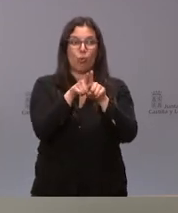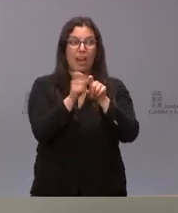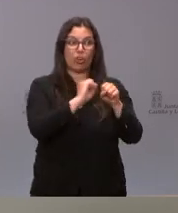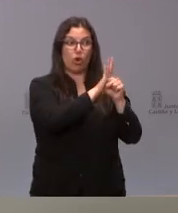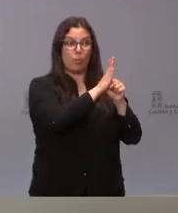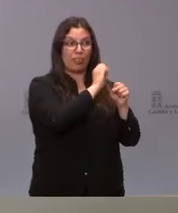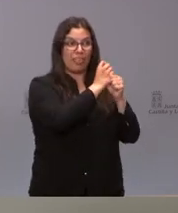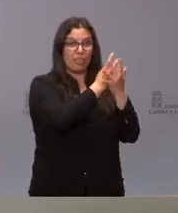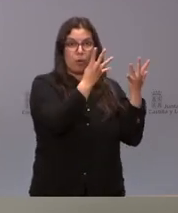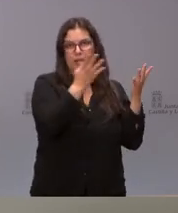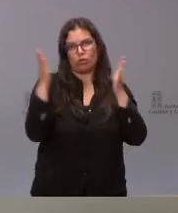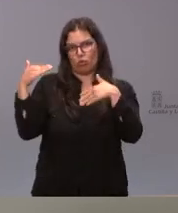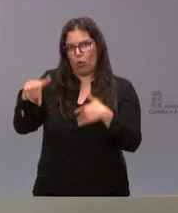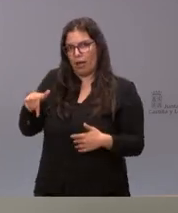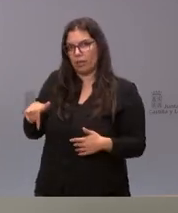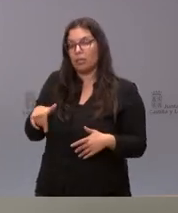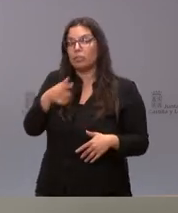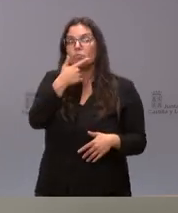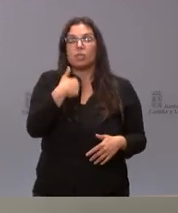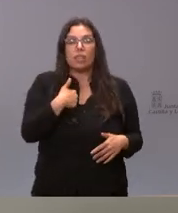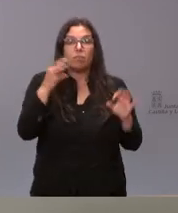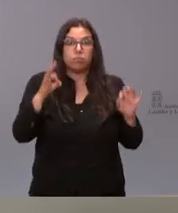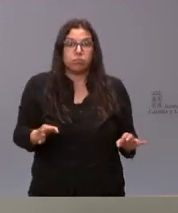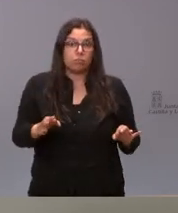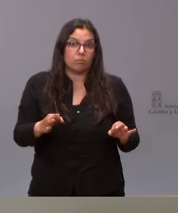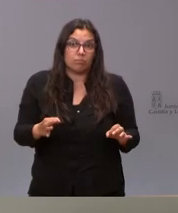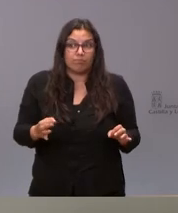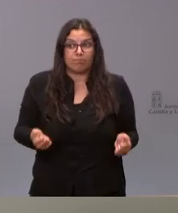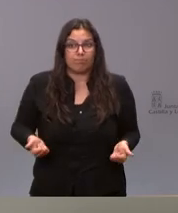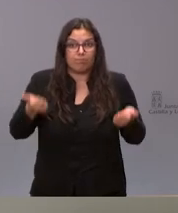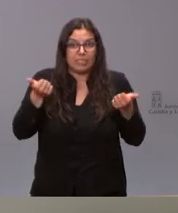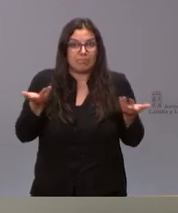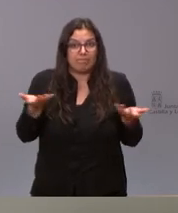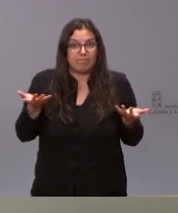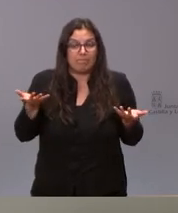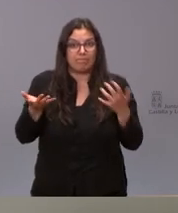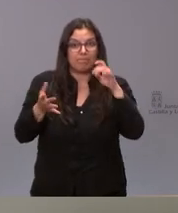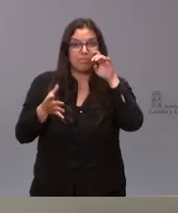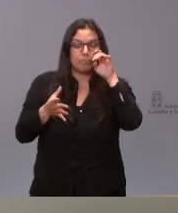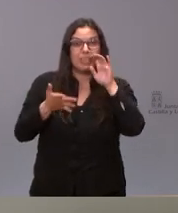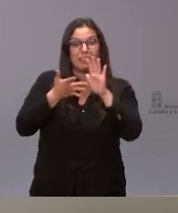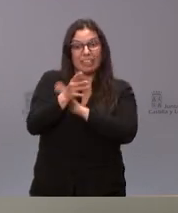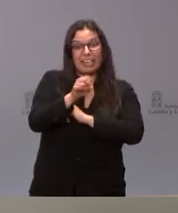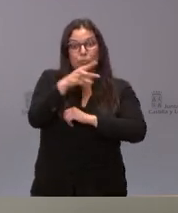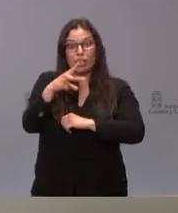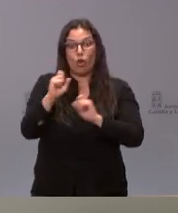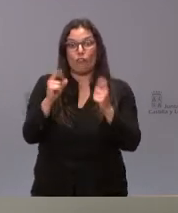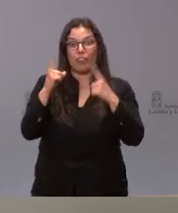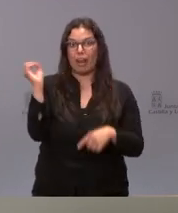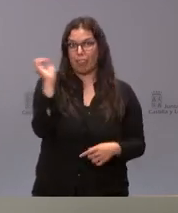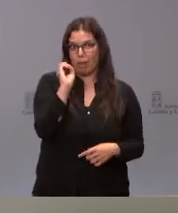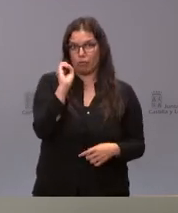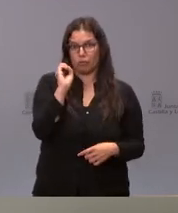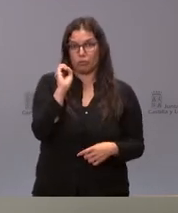pero si usted me dice en qué nivel estaríamos pues la información que le puedo dar es este de que no se ha detectado como tal confirmado ningún caso